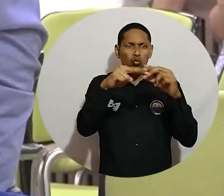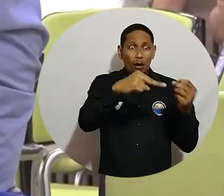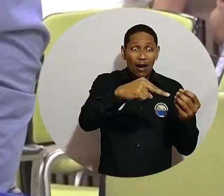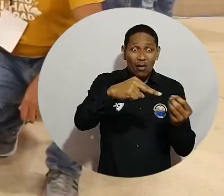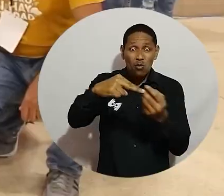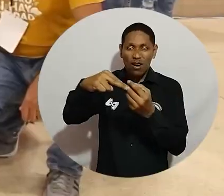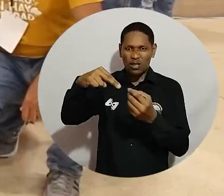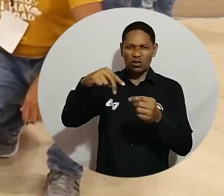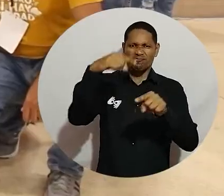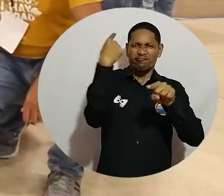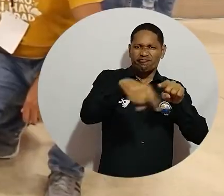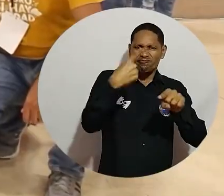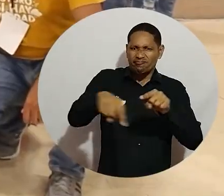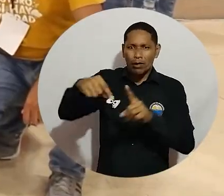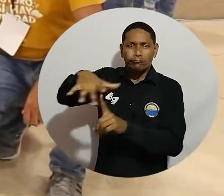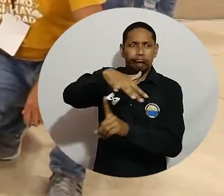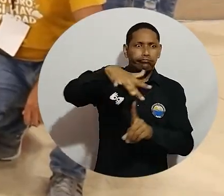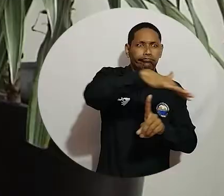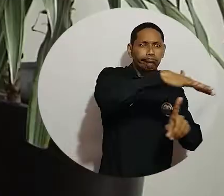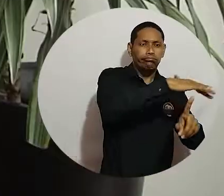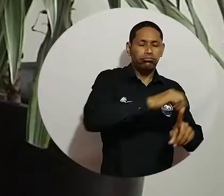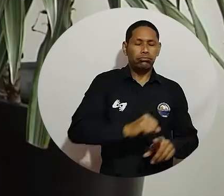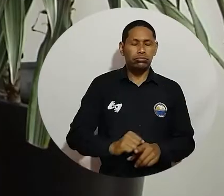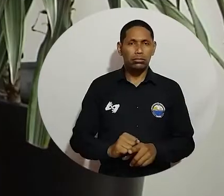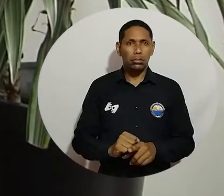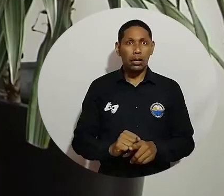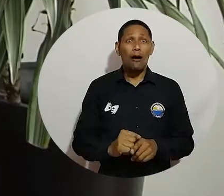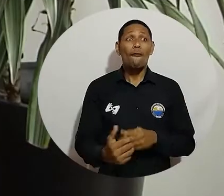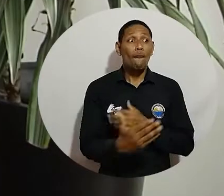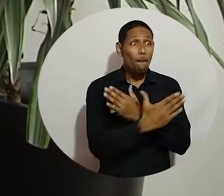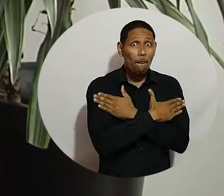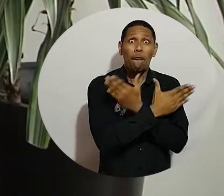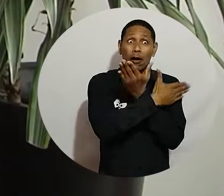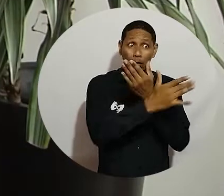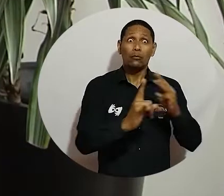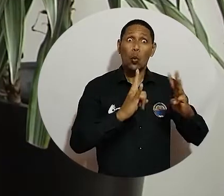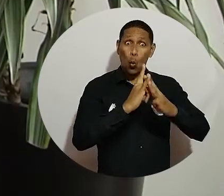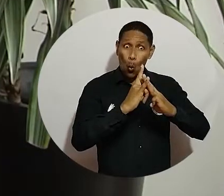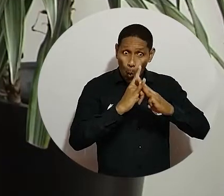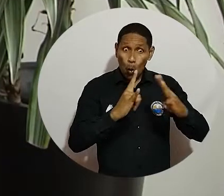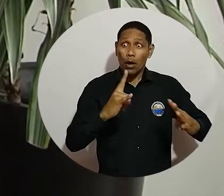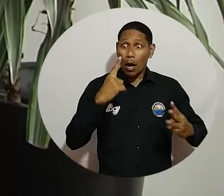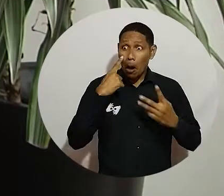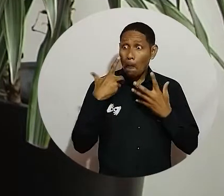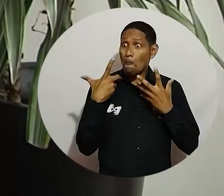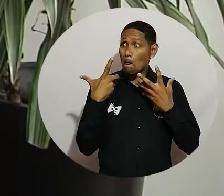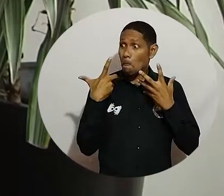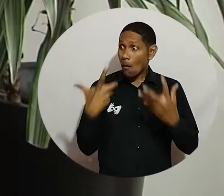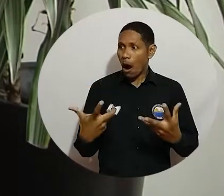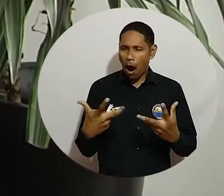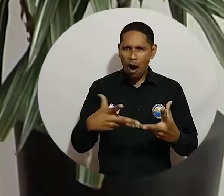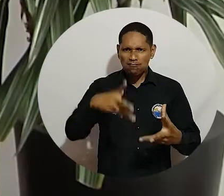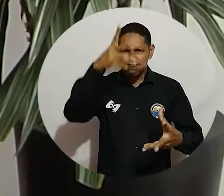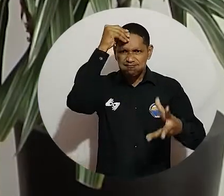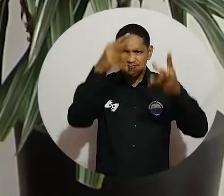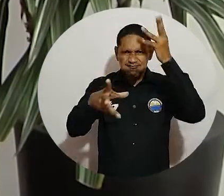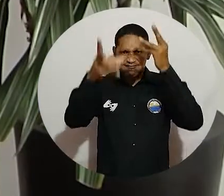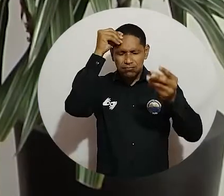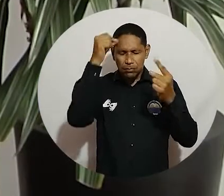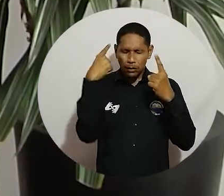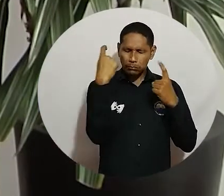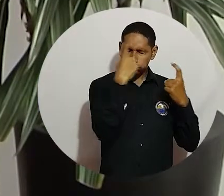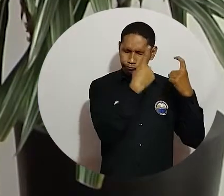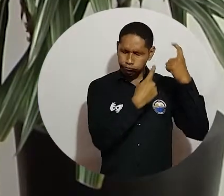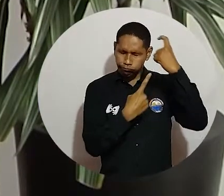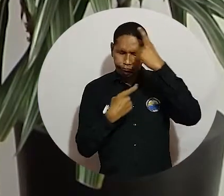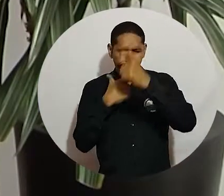de la educación en contextos diversos. Felicito a la Universidad del Magdalena por propiciar este escenario de diálogos, de saberes que aportan a